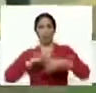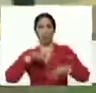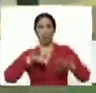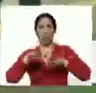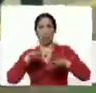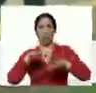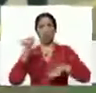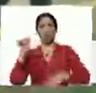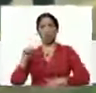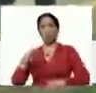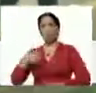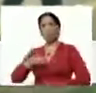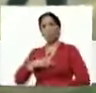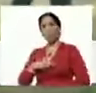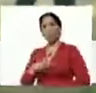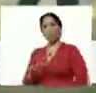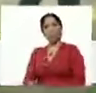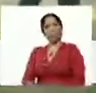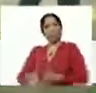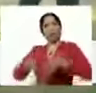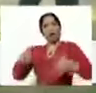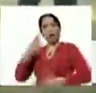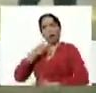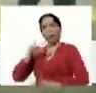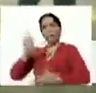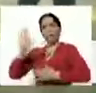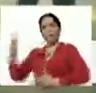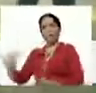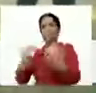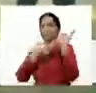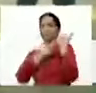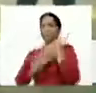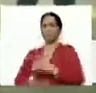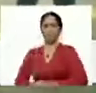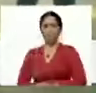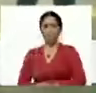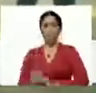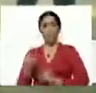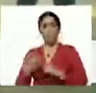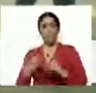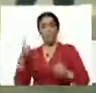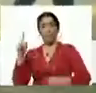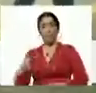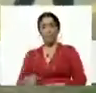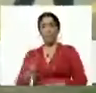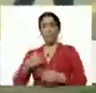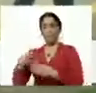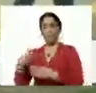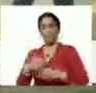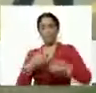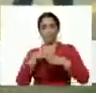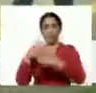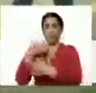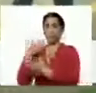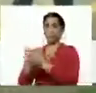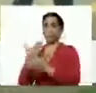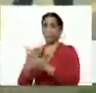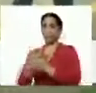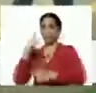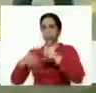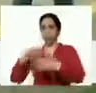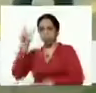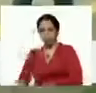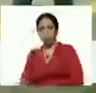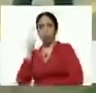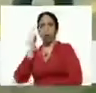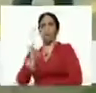Así es, somos del tamaño del compromiso que se nos presenta. Pero también queremos compartir, presidente, un testimonio de una productora, una